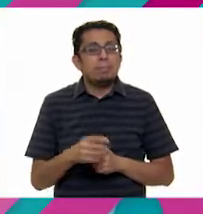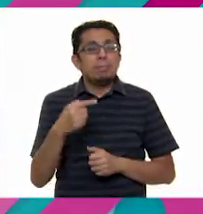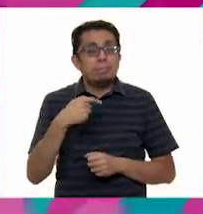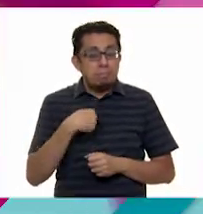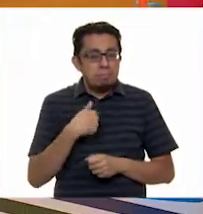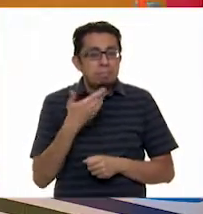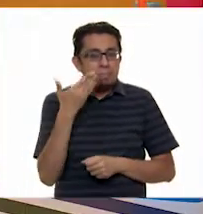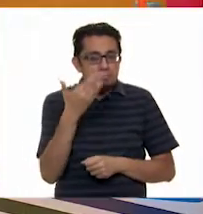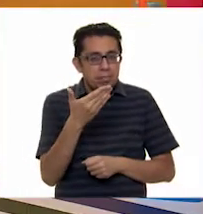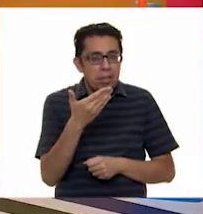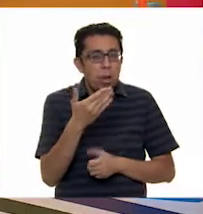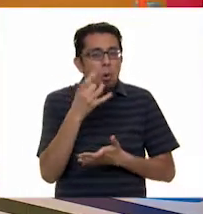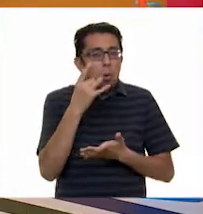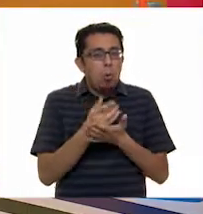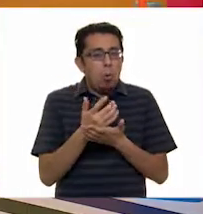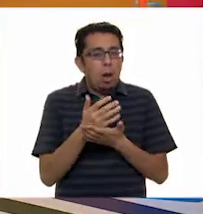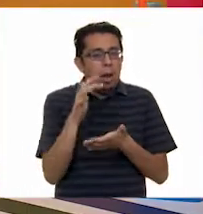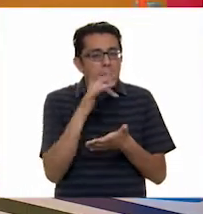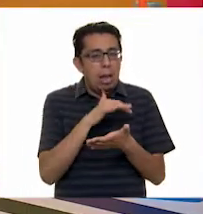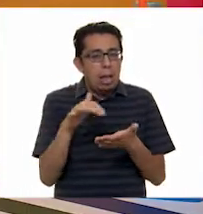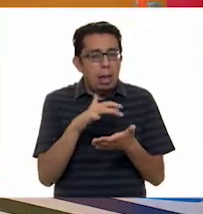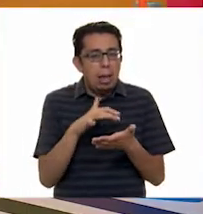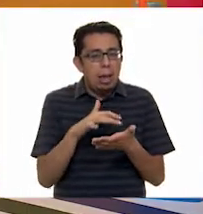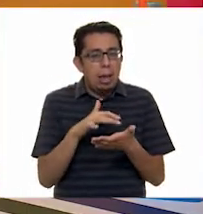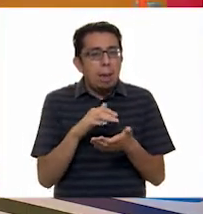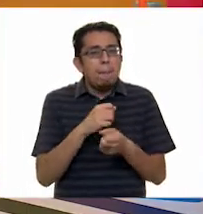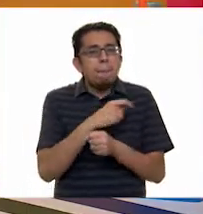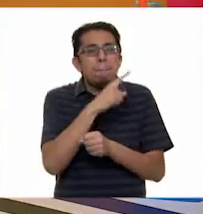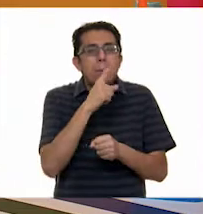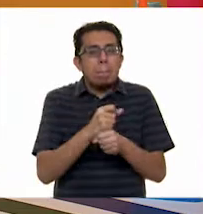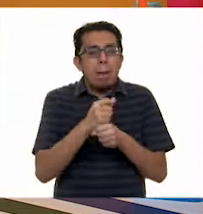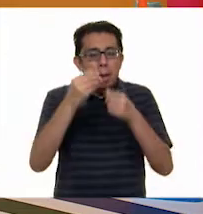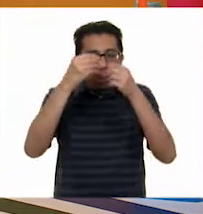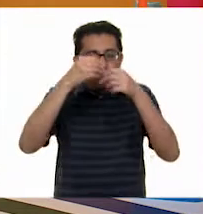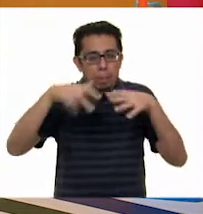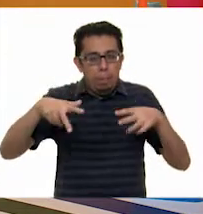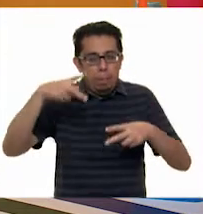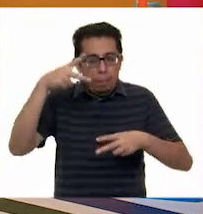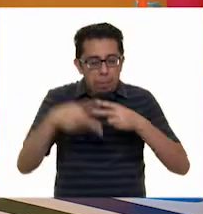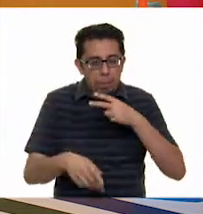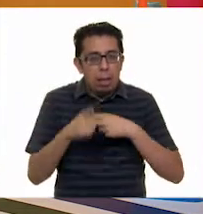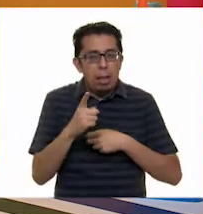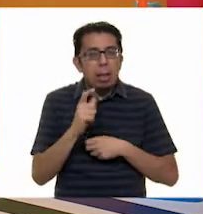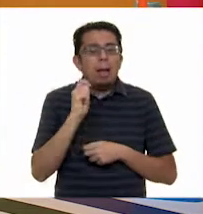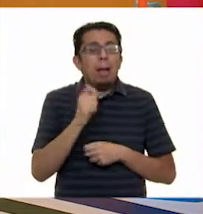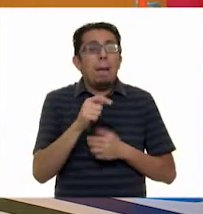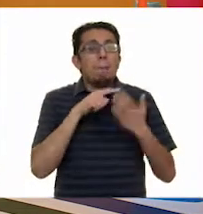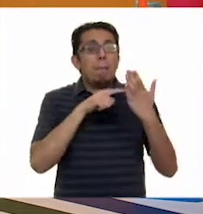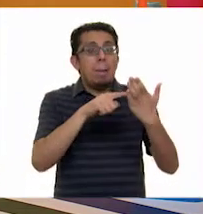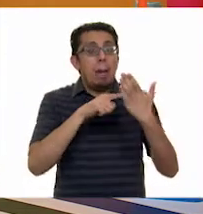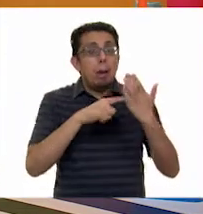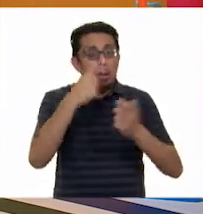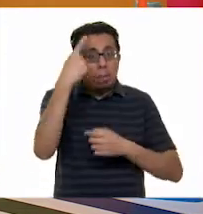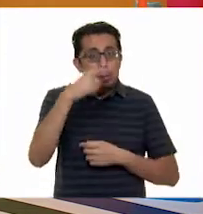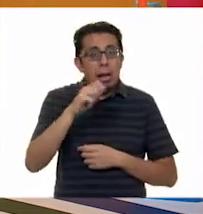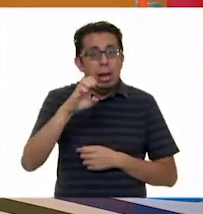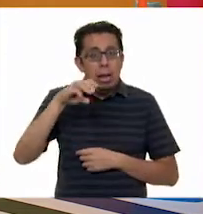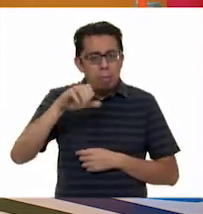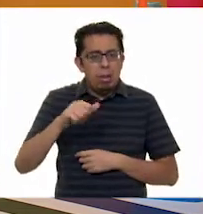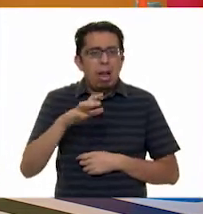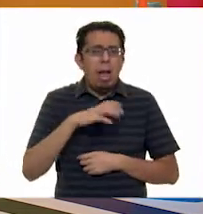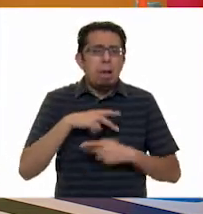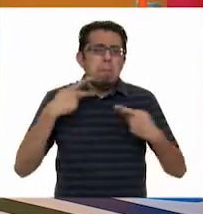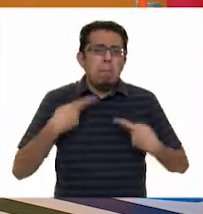que leamos solamente la primera escena de esta obra, Un papalote para Emma. ¿Por qué? Porque son muchos